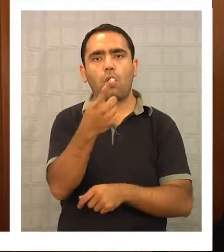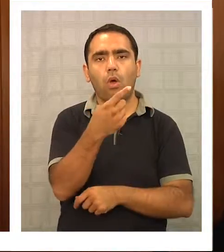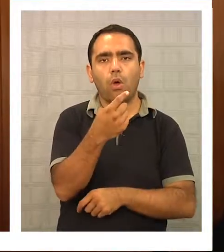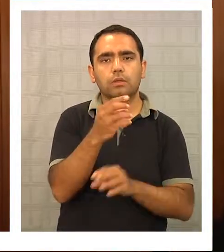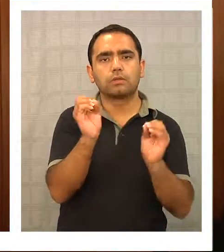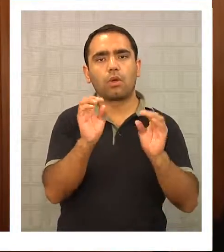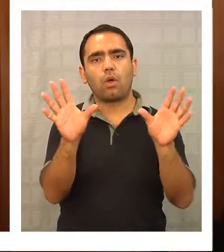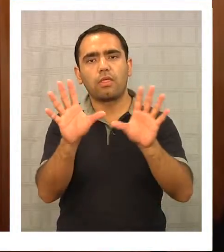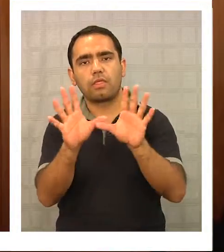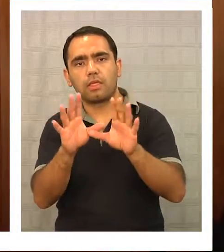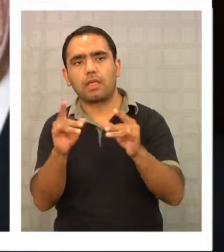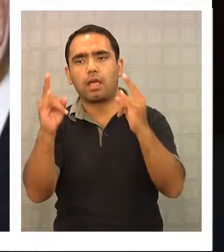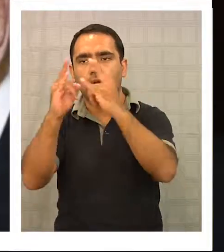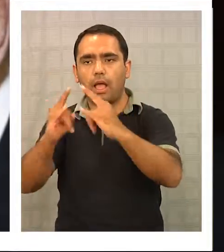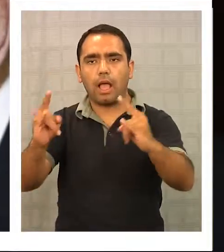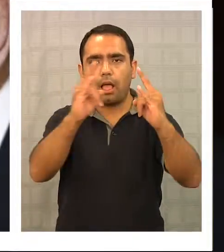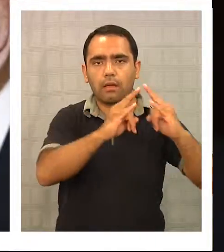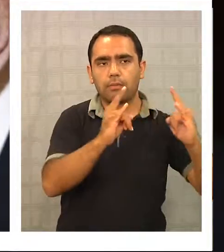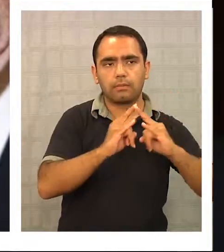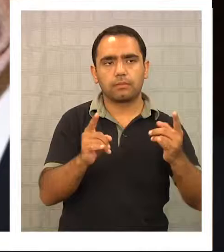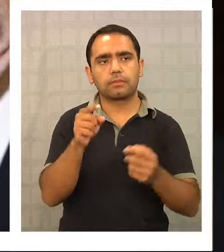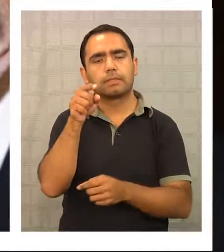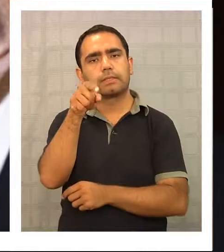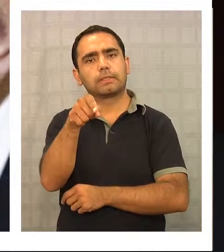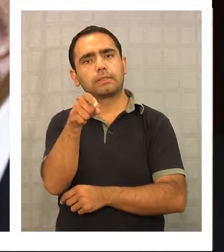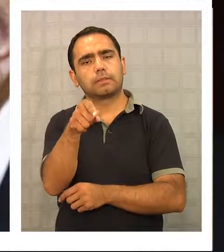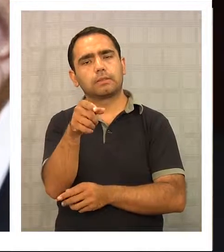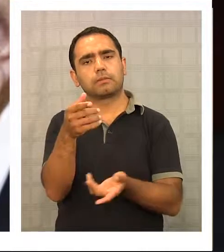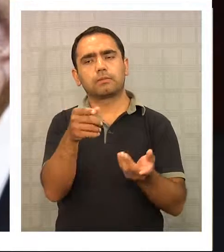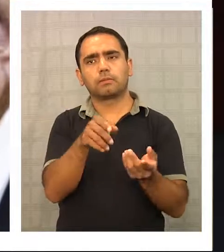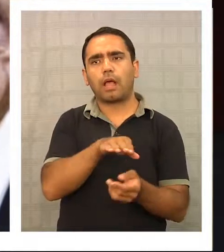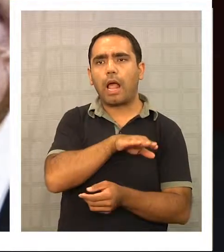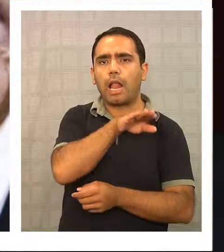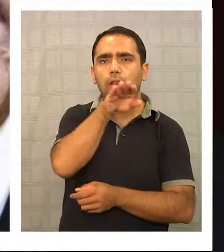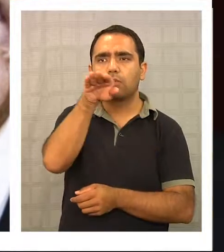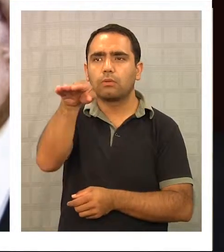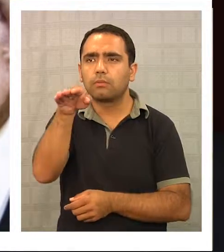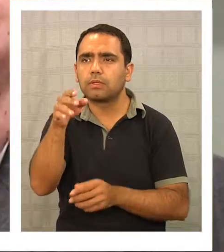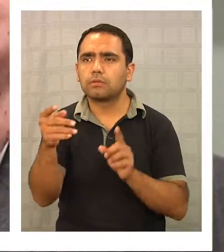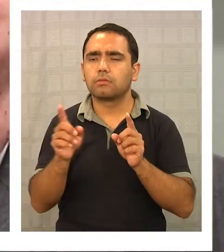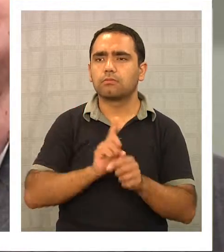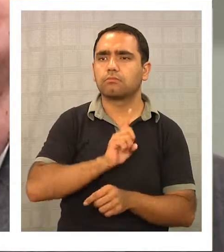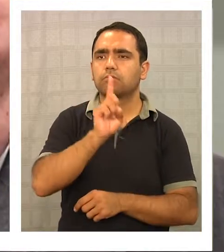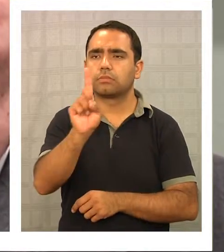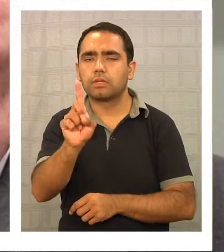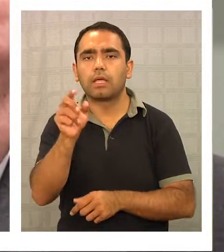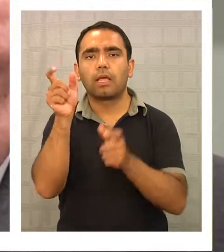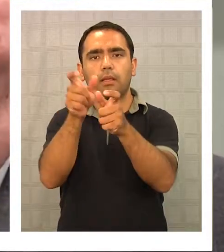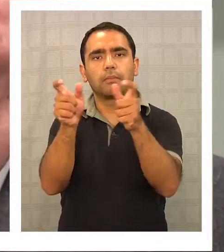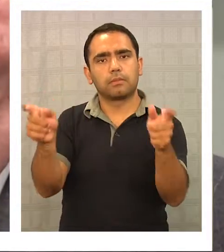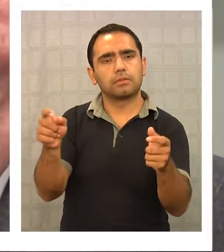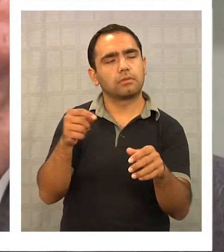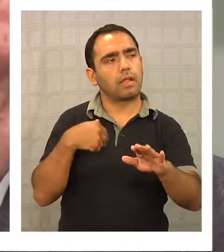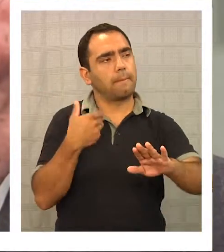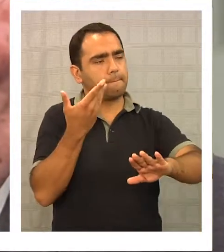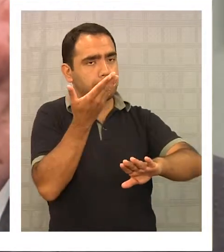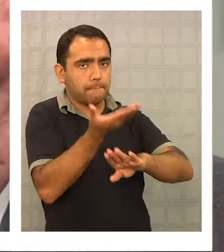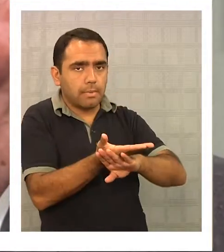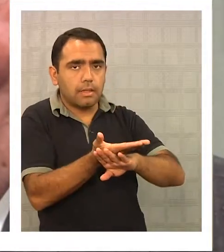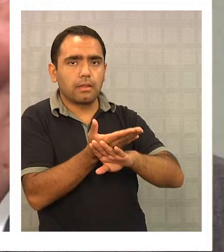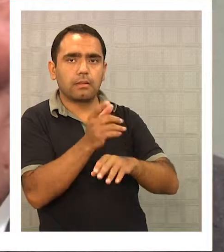días campamento y se hace una ceremonia, se reúne con ellos, donde los pobladores le piden a Patricio Elwin